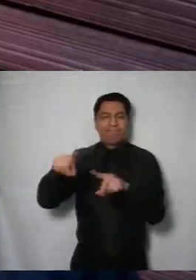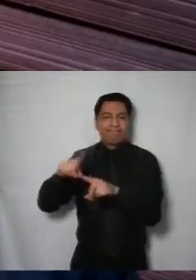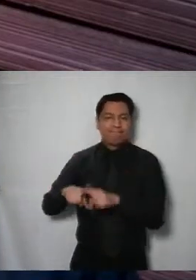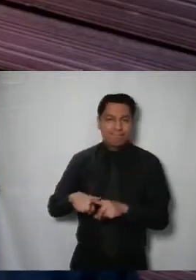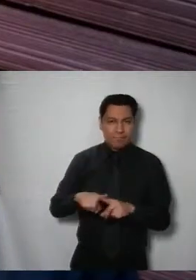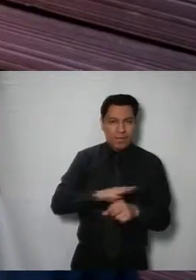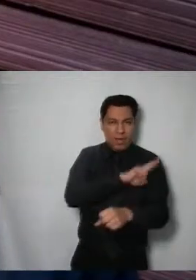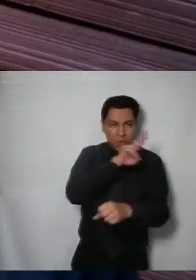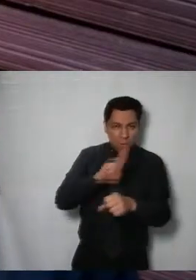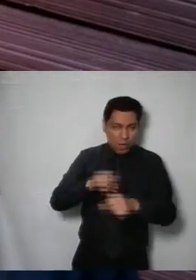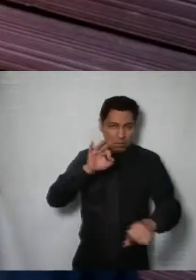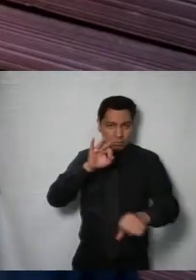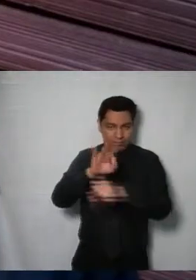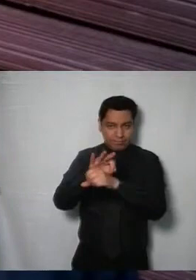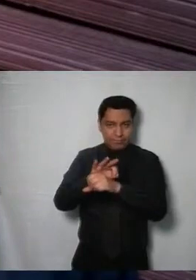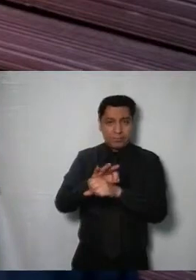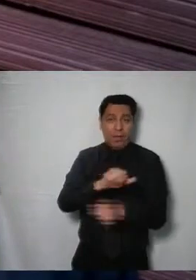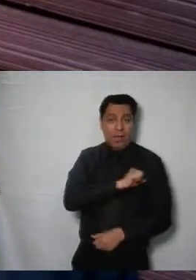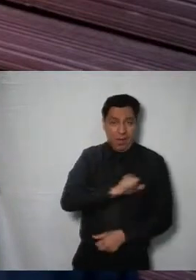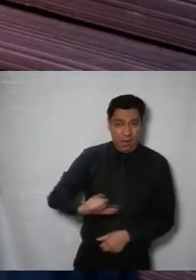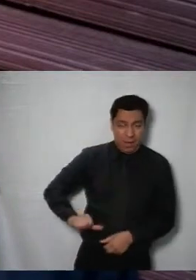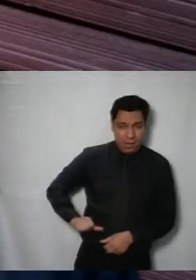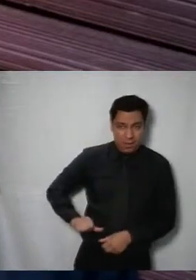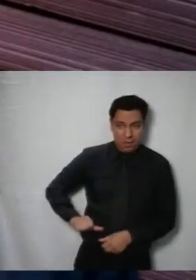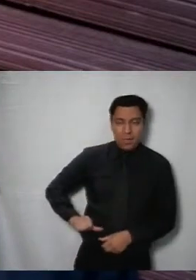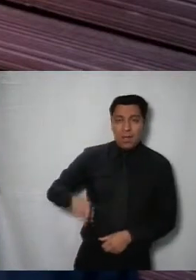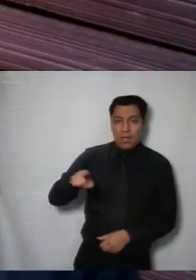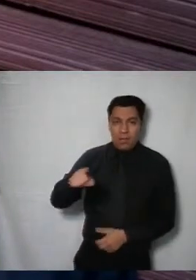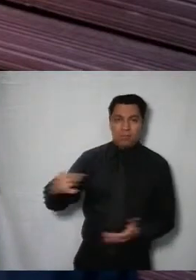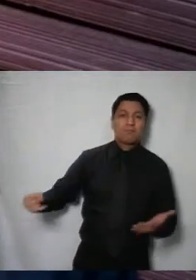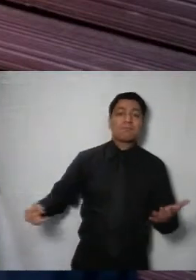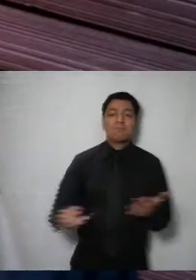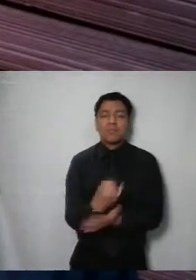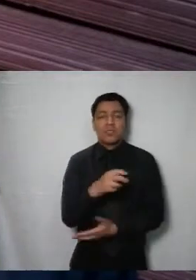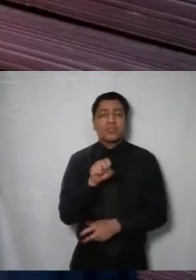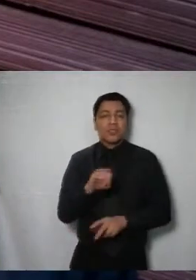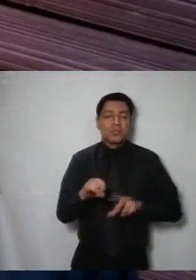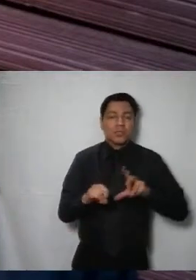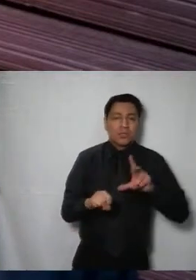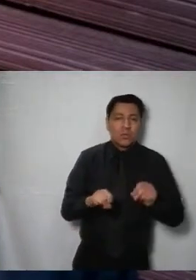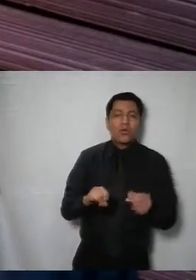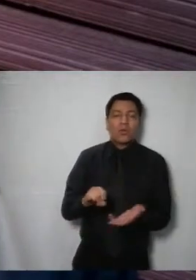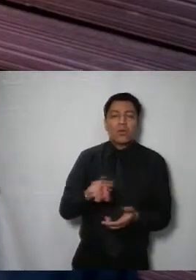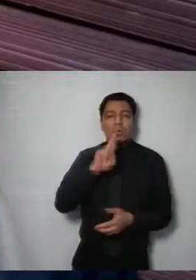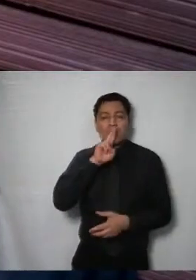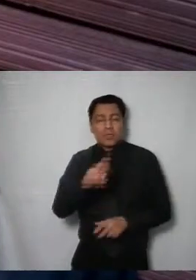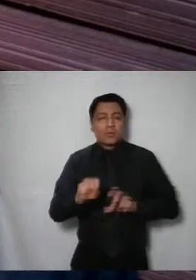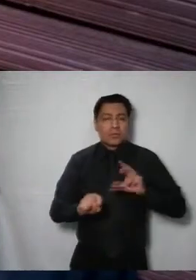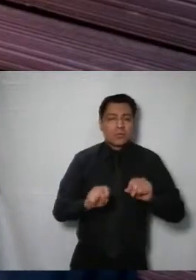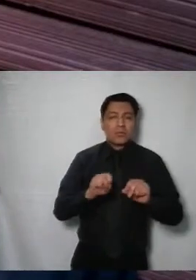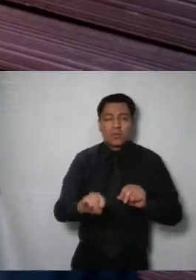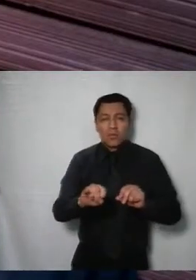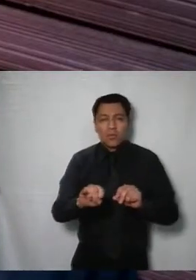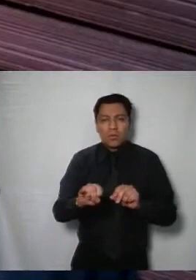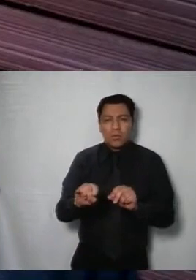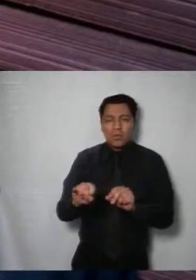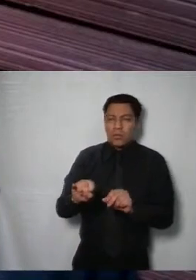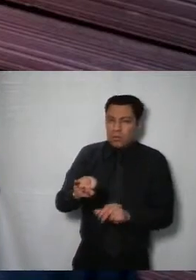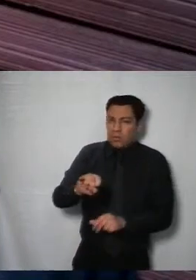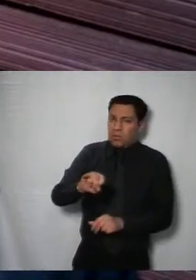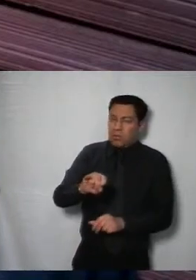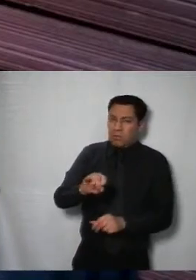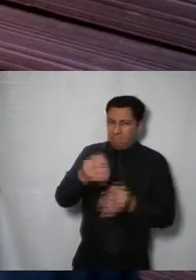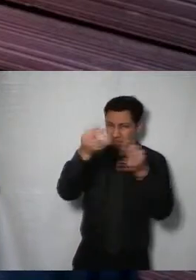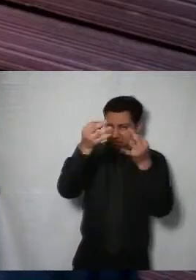y por otro si bien la alcaldía no es competente para atender la solicitud de información por lo que resultaba adecuada su